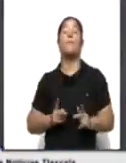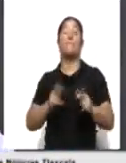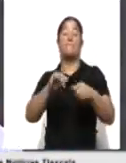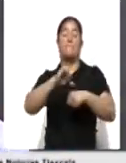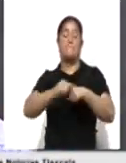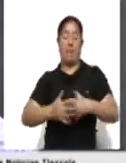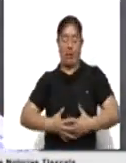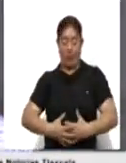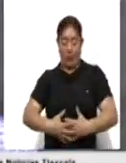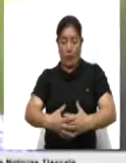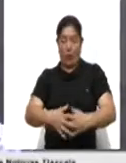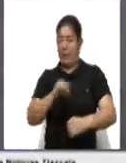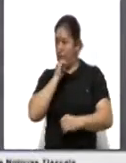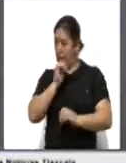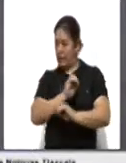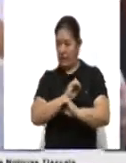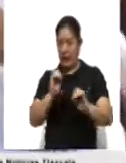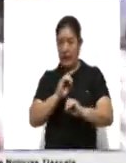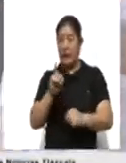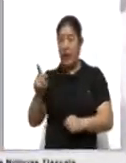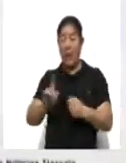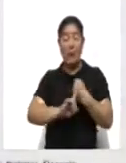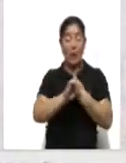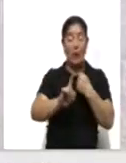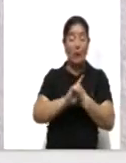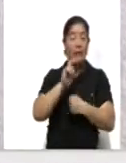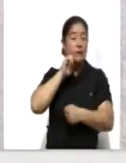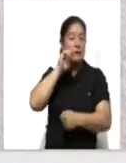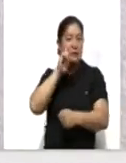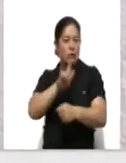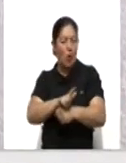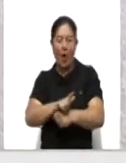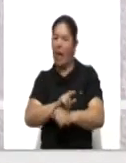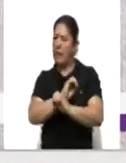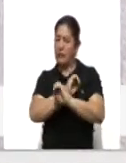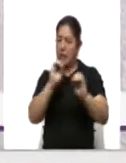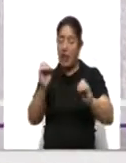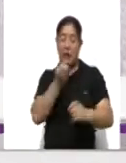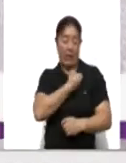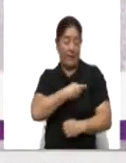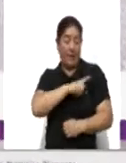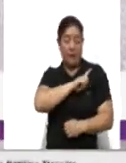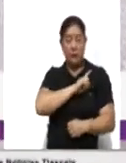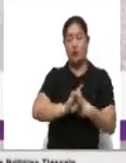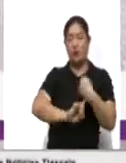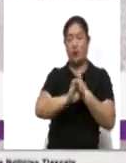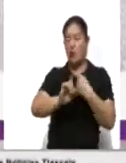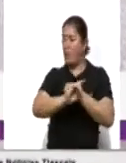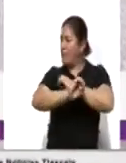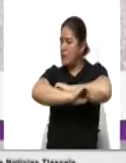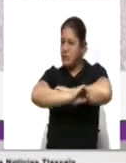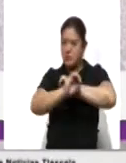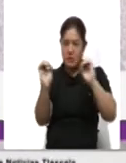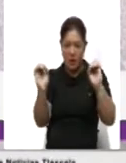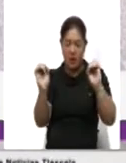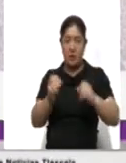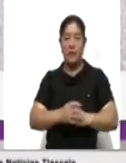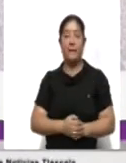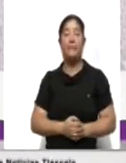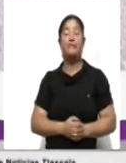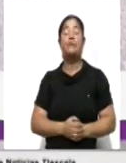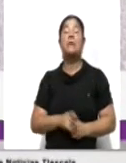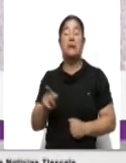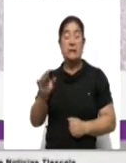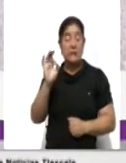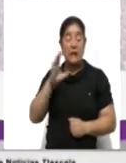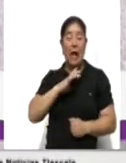la actividad sexual y no hay riesgo para la salud. Recordemos que no hay un condicionante con respecto a si padecen algún padecimiento